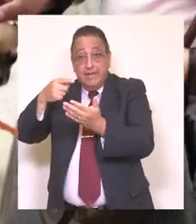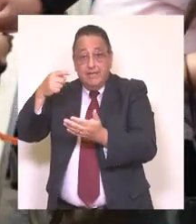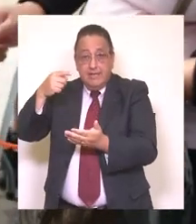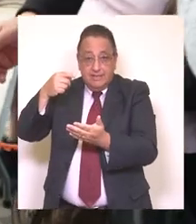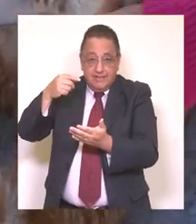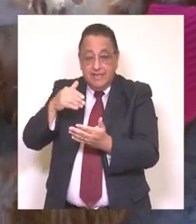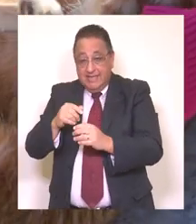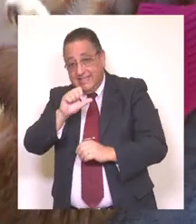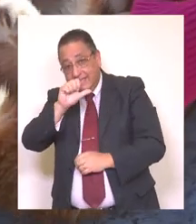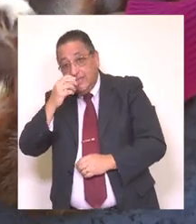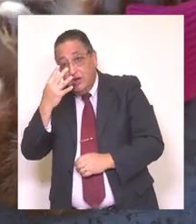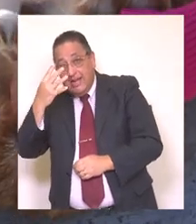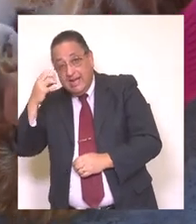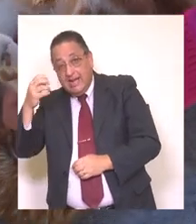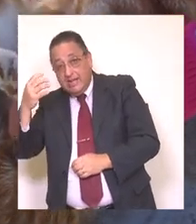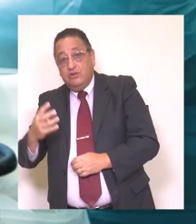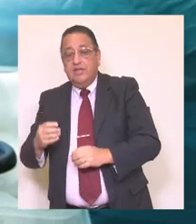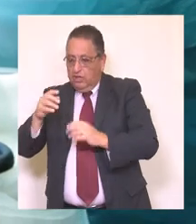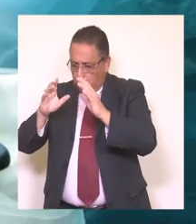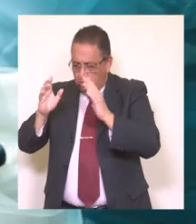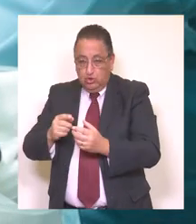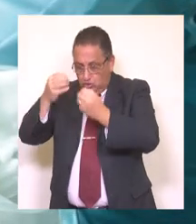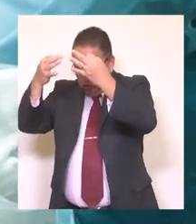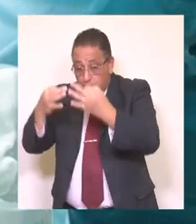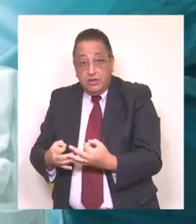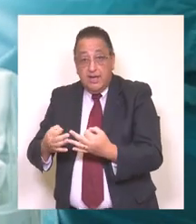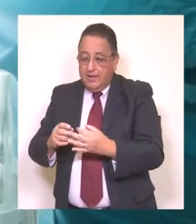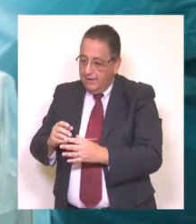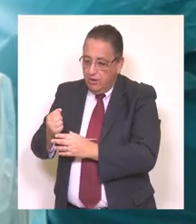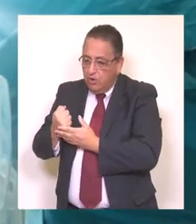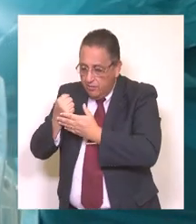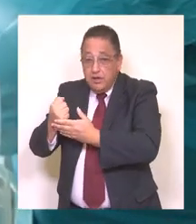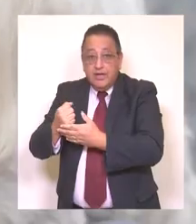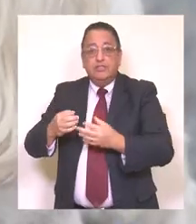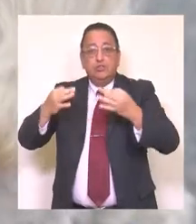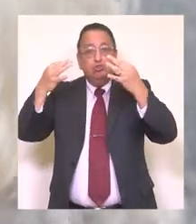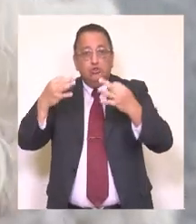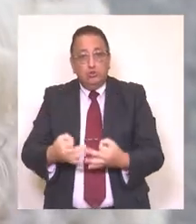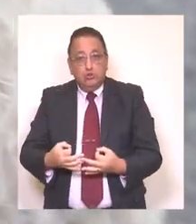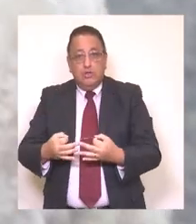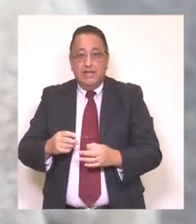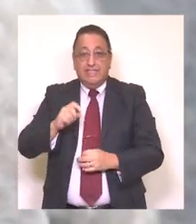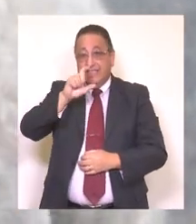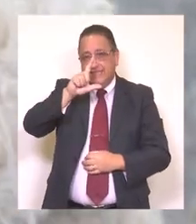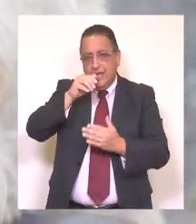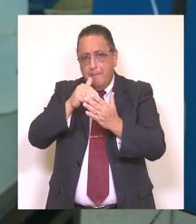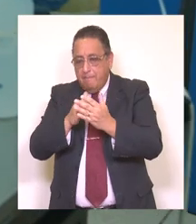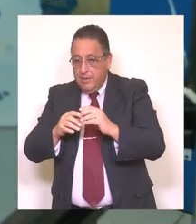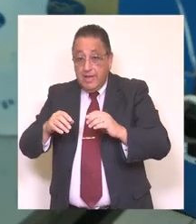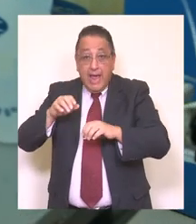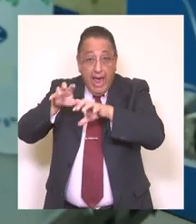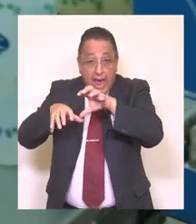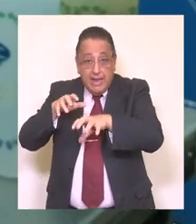1.614 esterilizaciones más al total que veníamos haciendo desde entonces, que ya suma más de 7.000